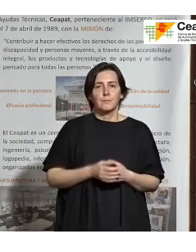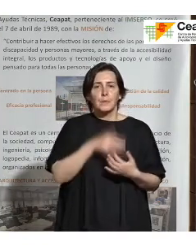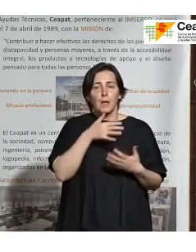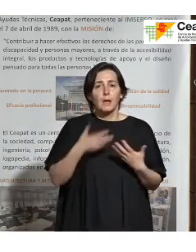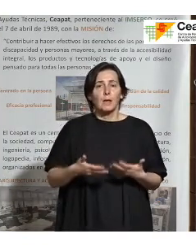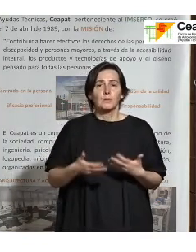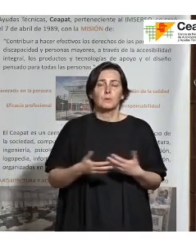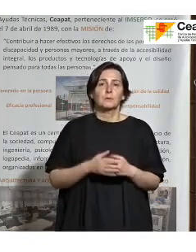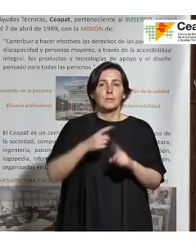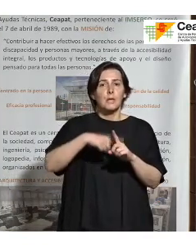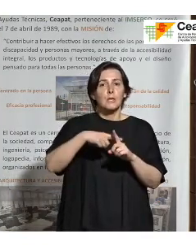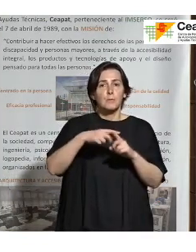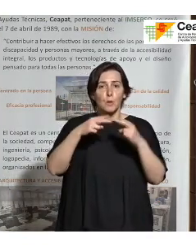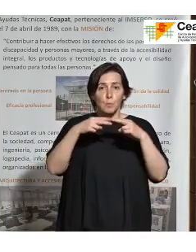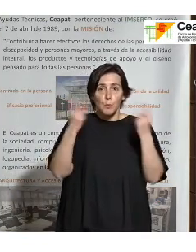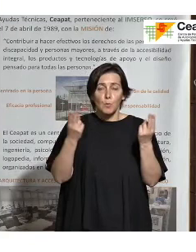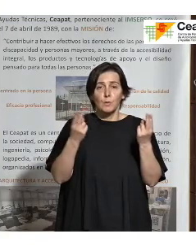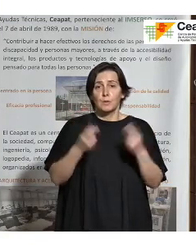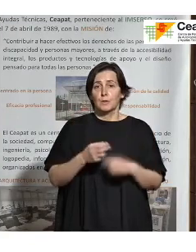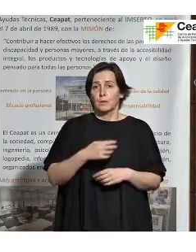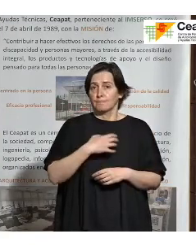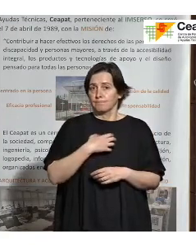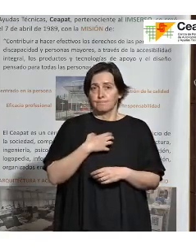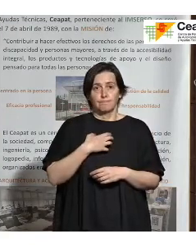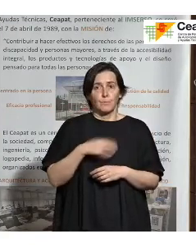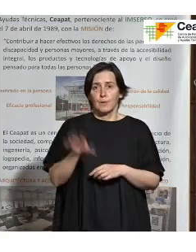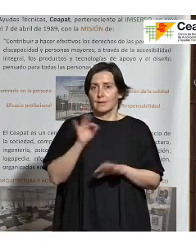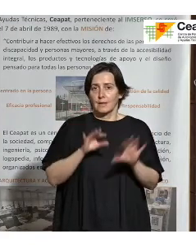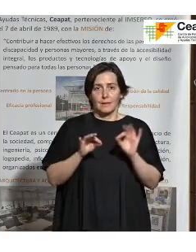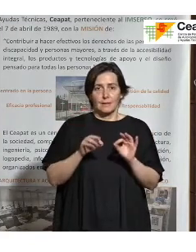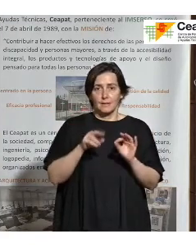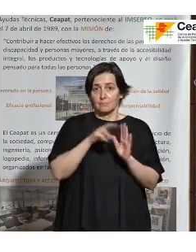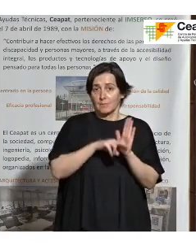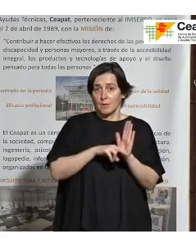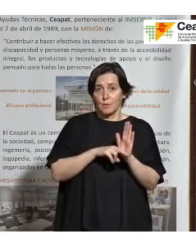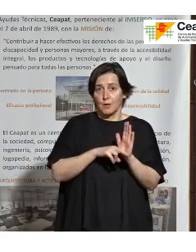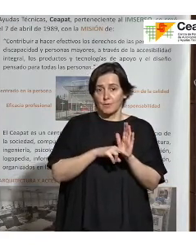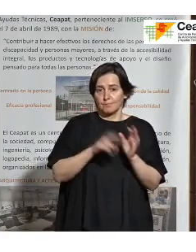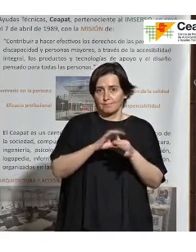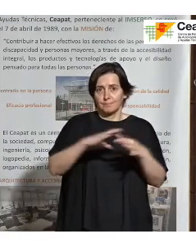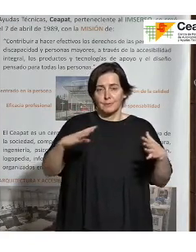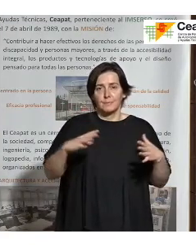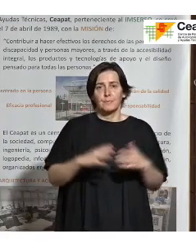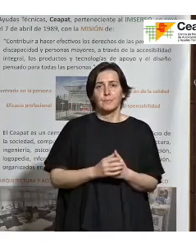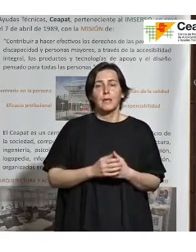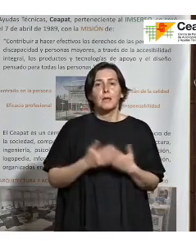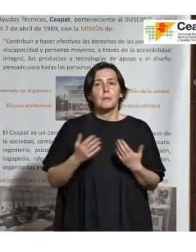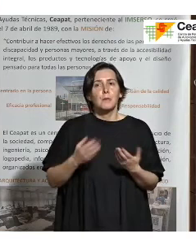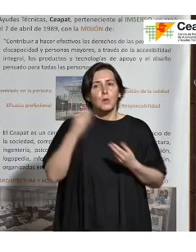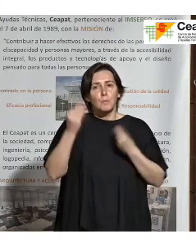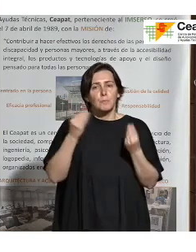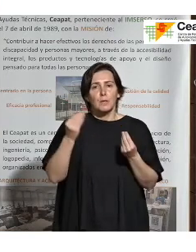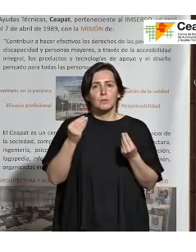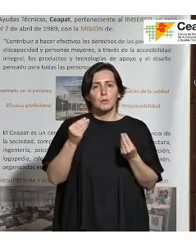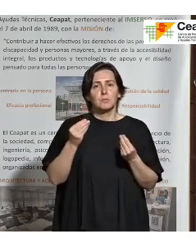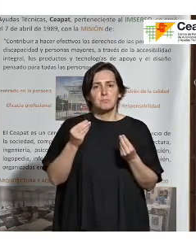es verdad que a nivel público esto no es posible o no está regulado así. Pero bueno, yo creo que es algo que queda ahí